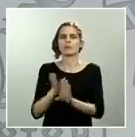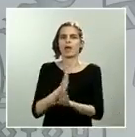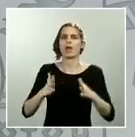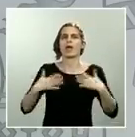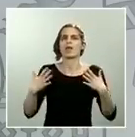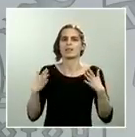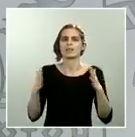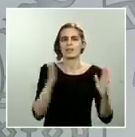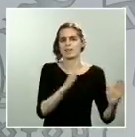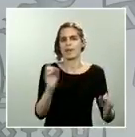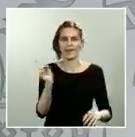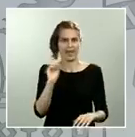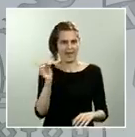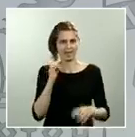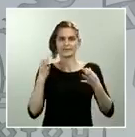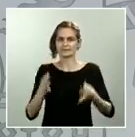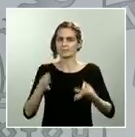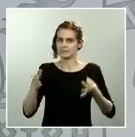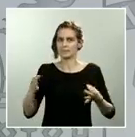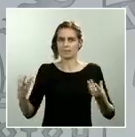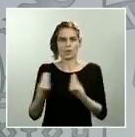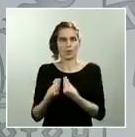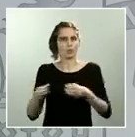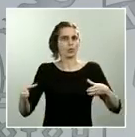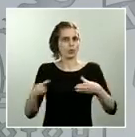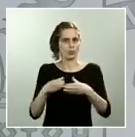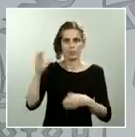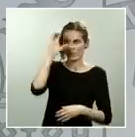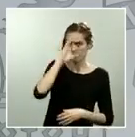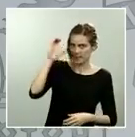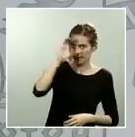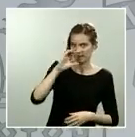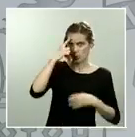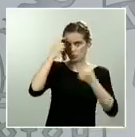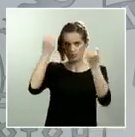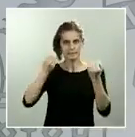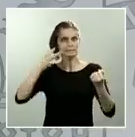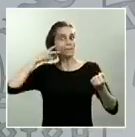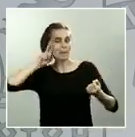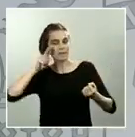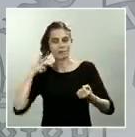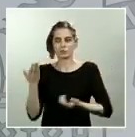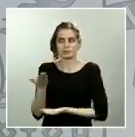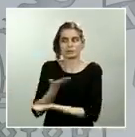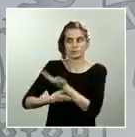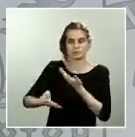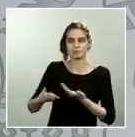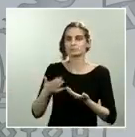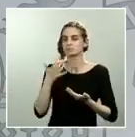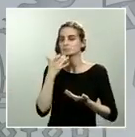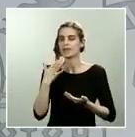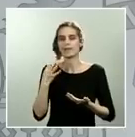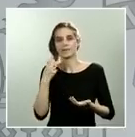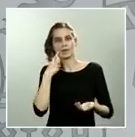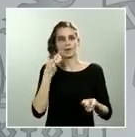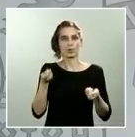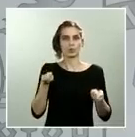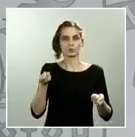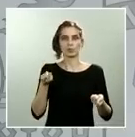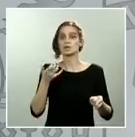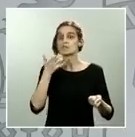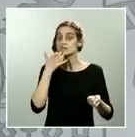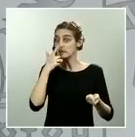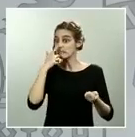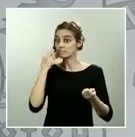perfectamente vigilado de manera que podamos dar los pasos cuando las circunstancias así lo aconsejen y también, como dijo el presidente,